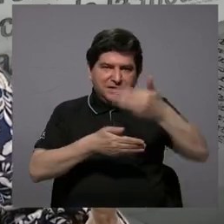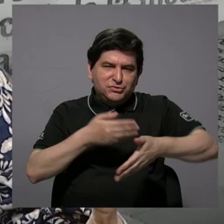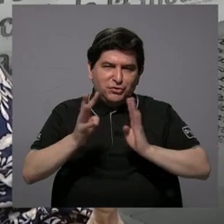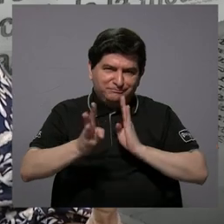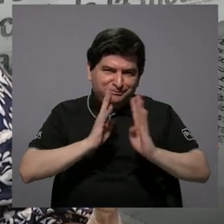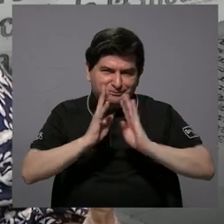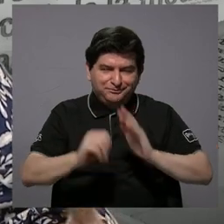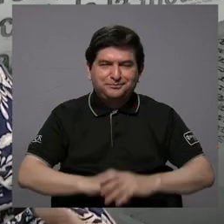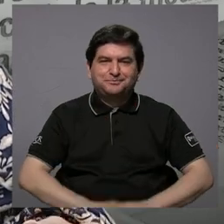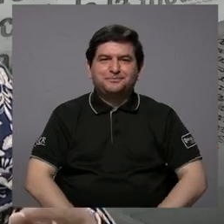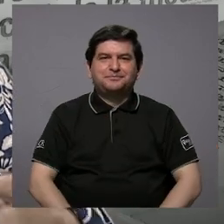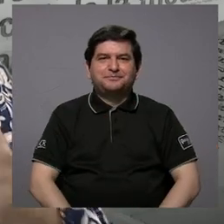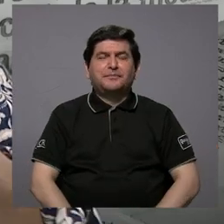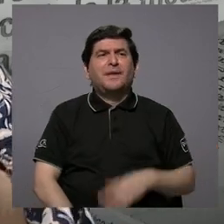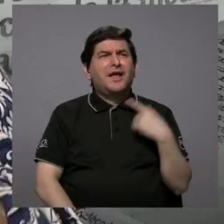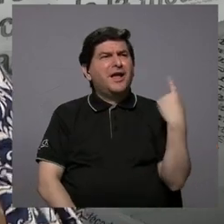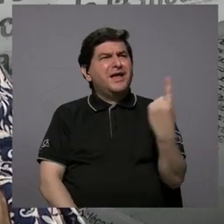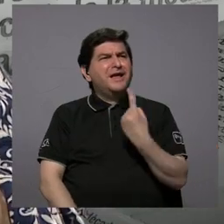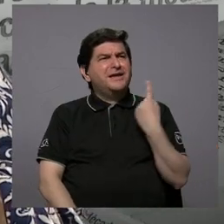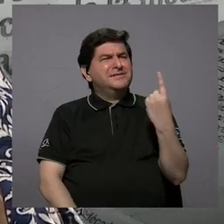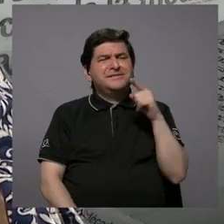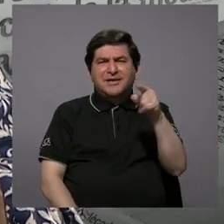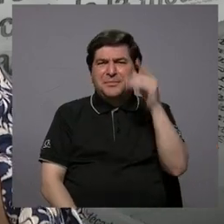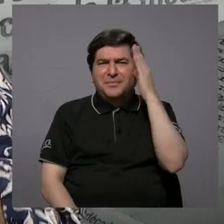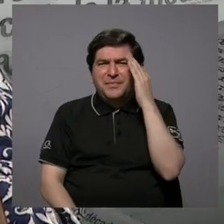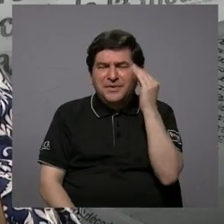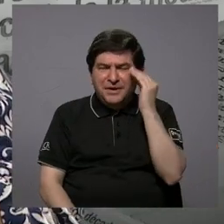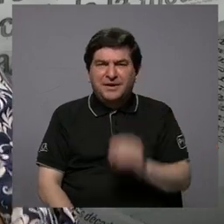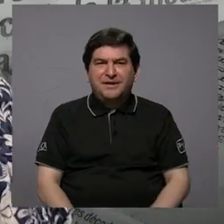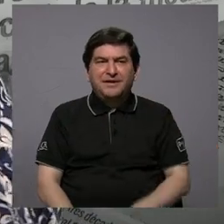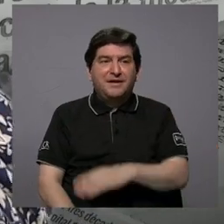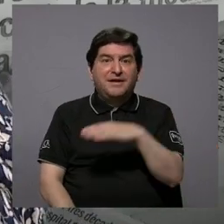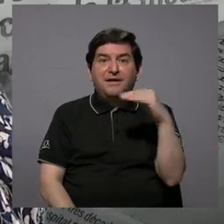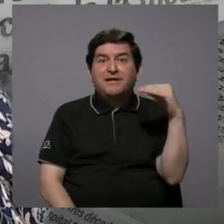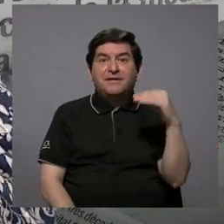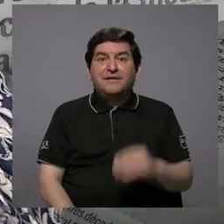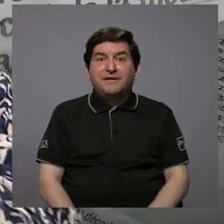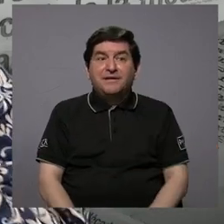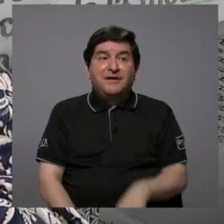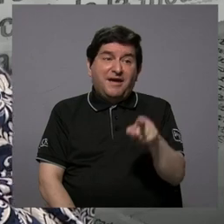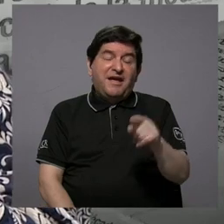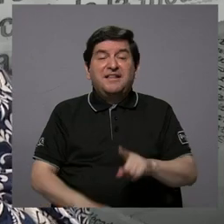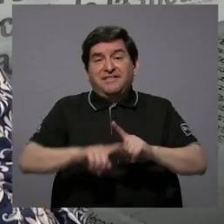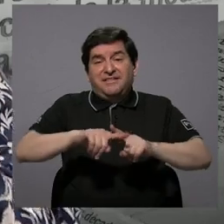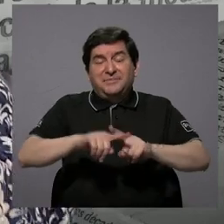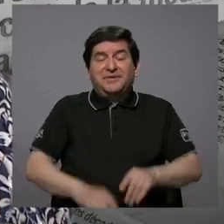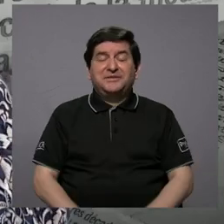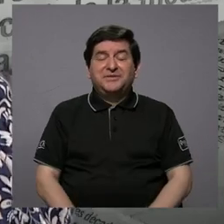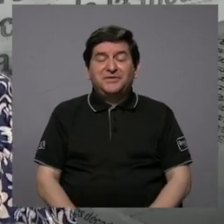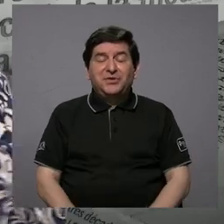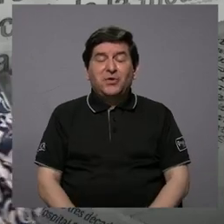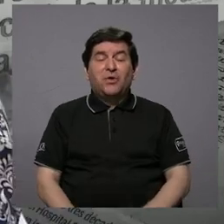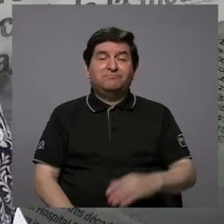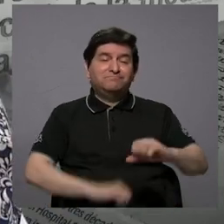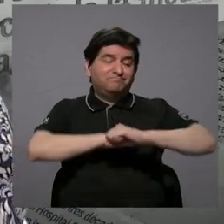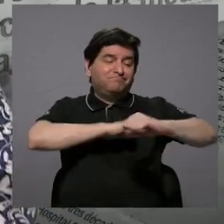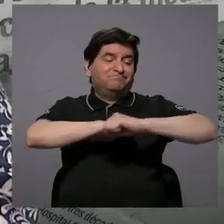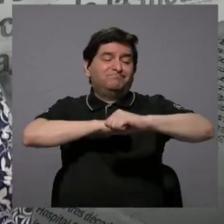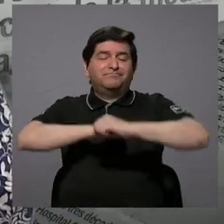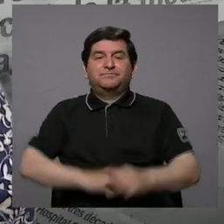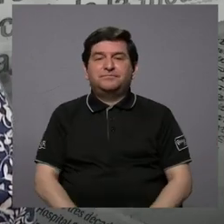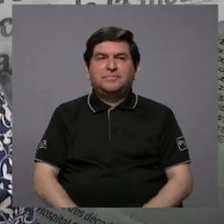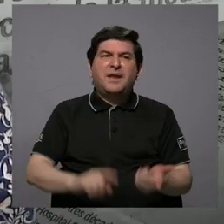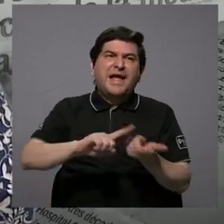ahora, siempre vivió y comió de la publicidad. Porque él tenía amigos,